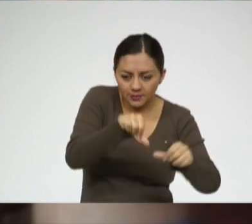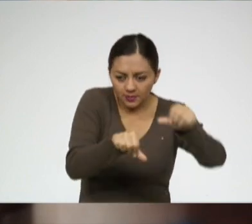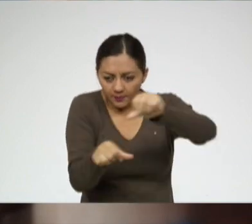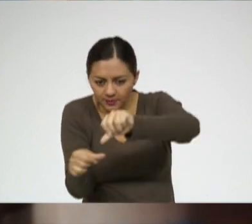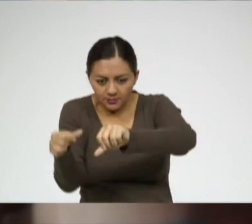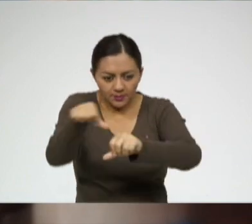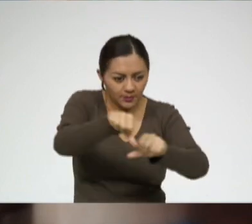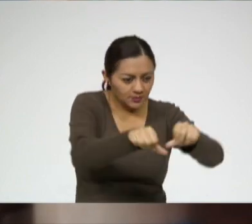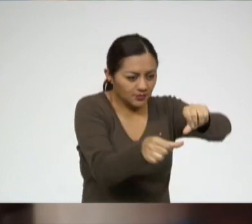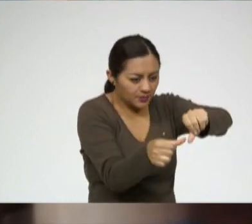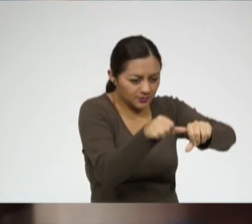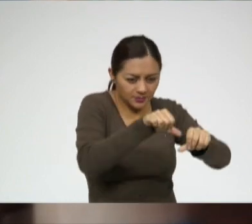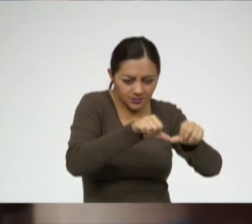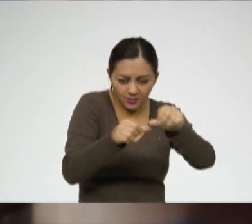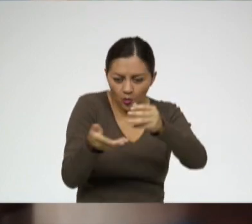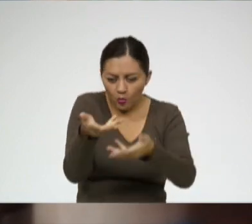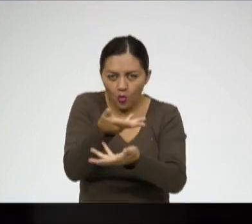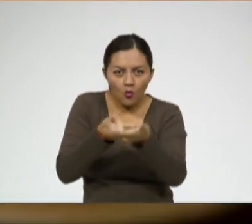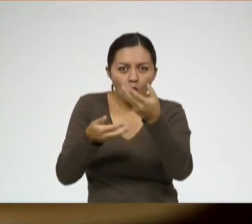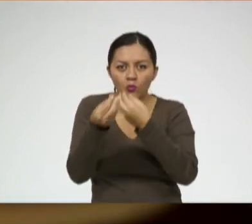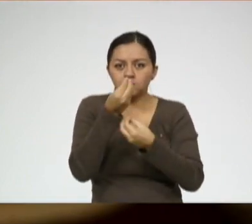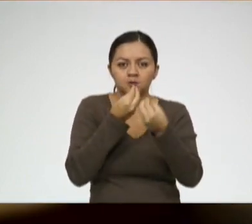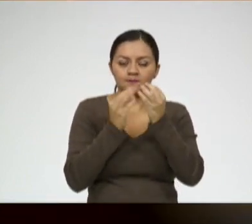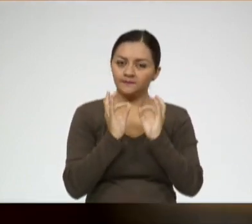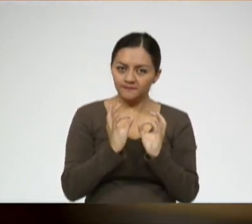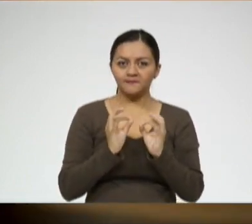condimentos, las comidas, poco a poco.